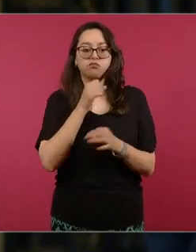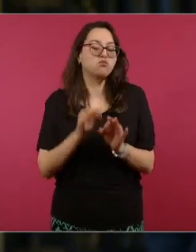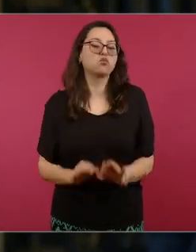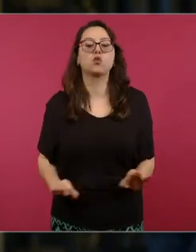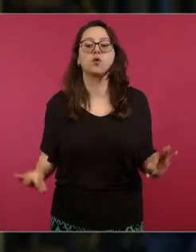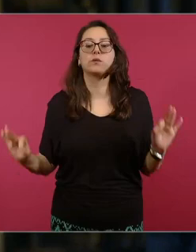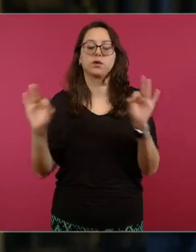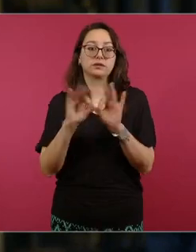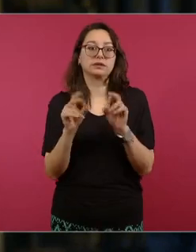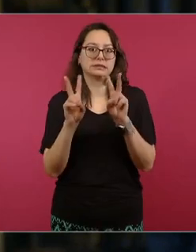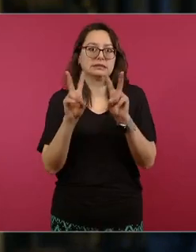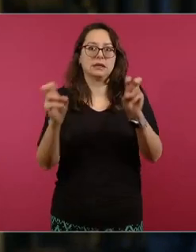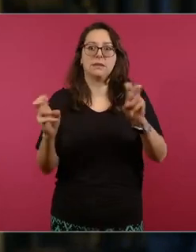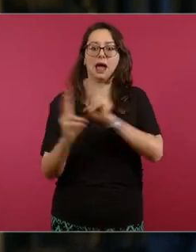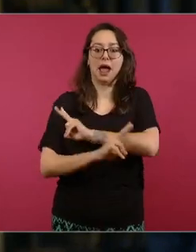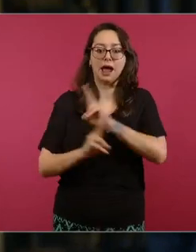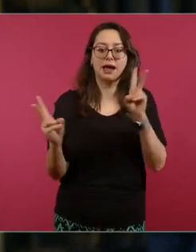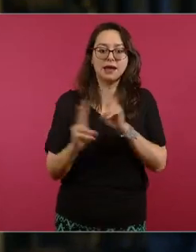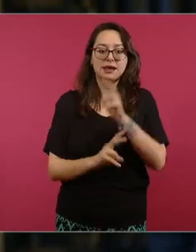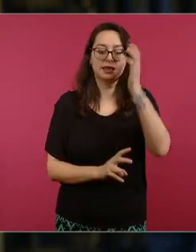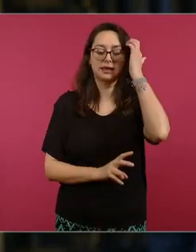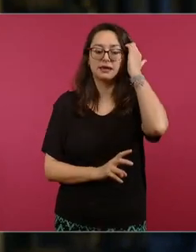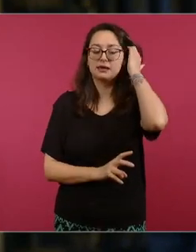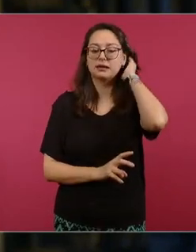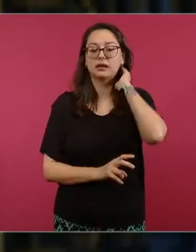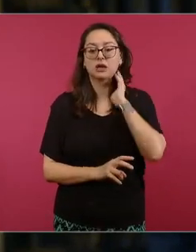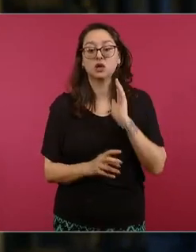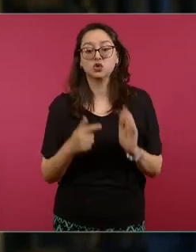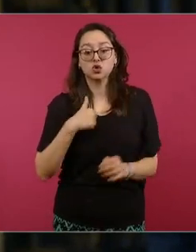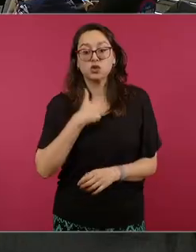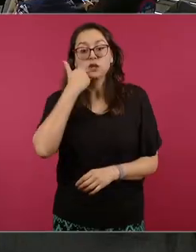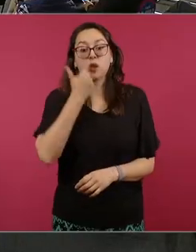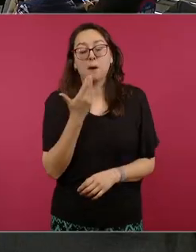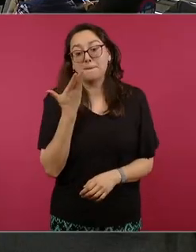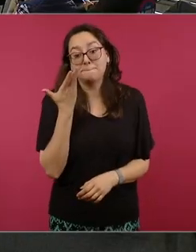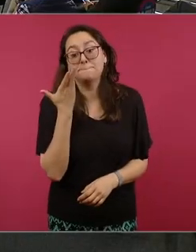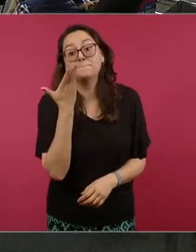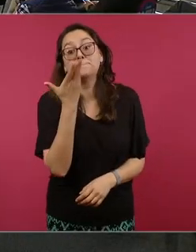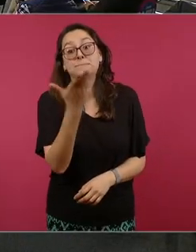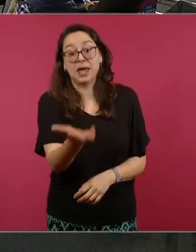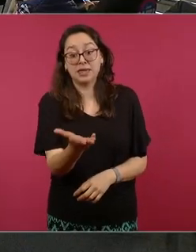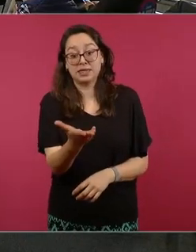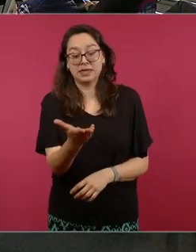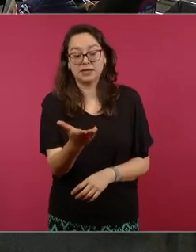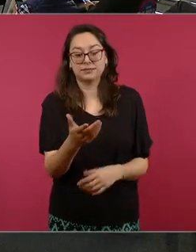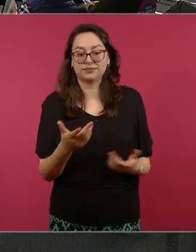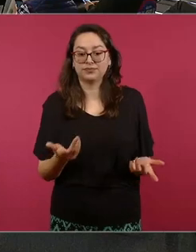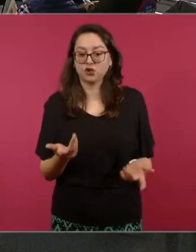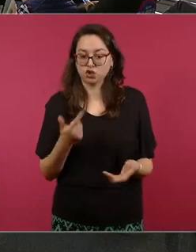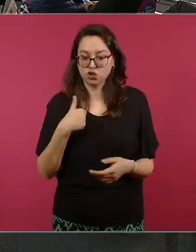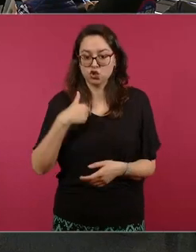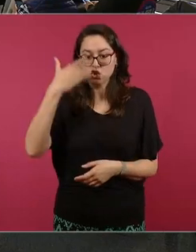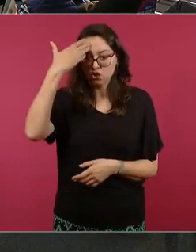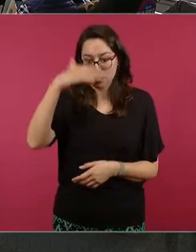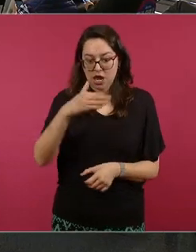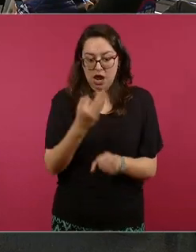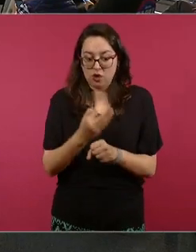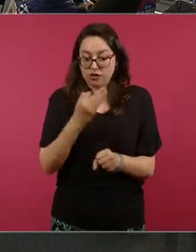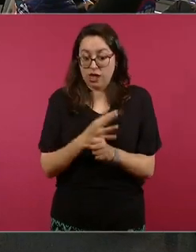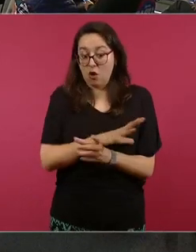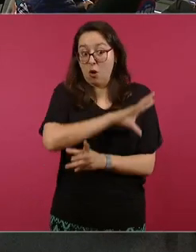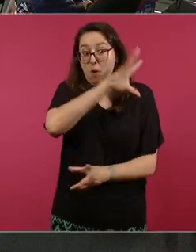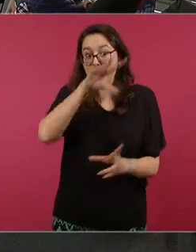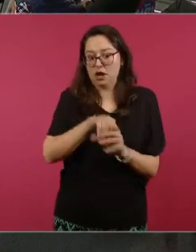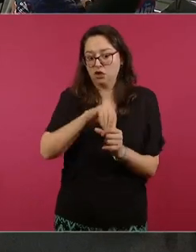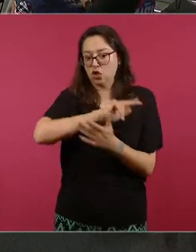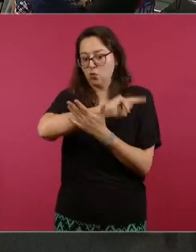importancia entonces pedirle pedirle señor presidente si es posible yo sé que no puede responder puntualmente a eso pero